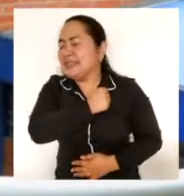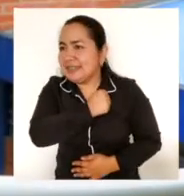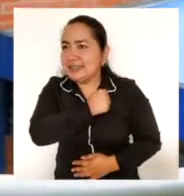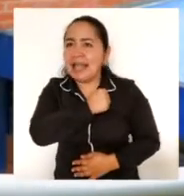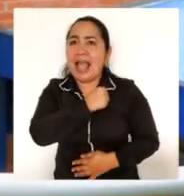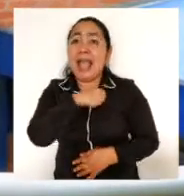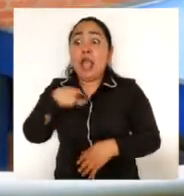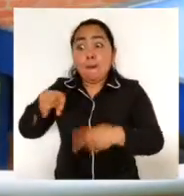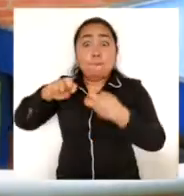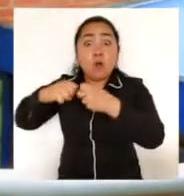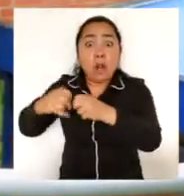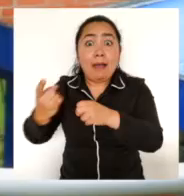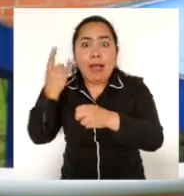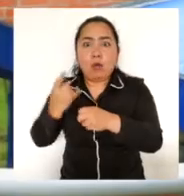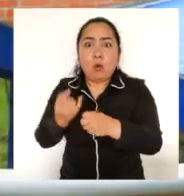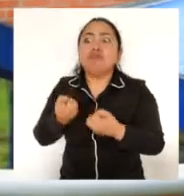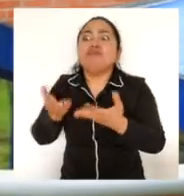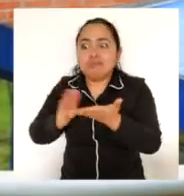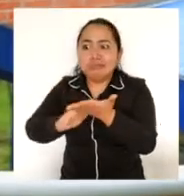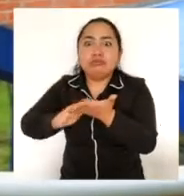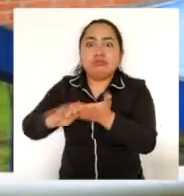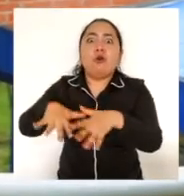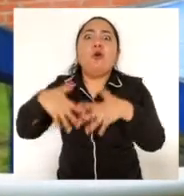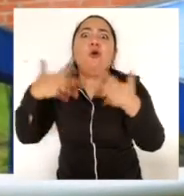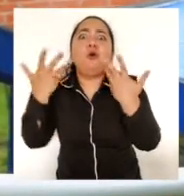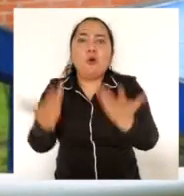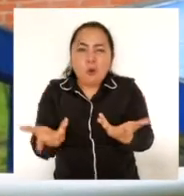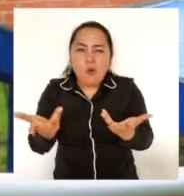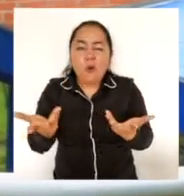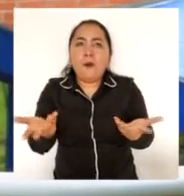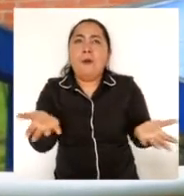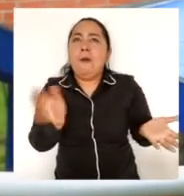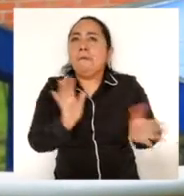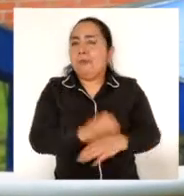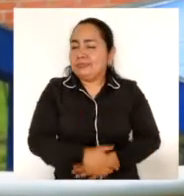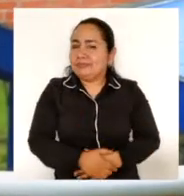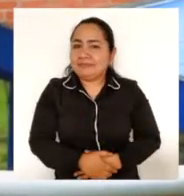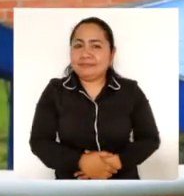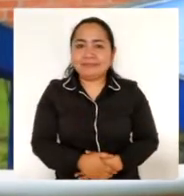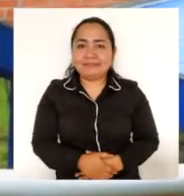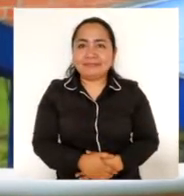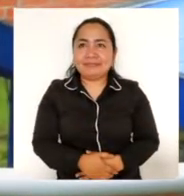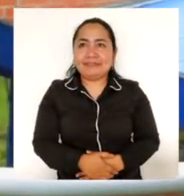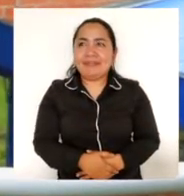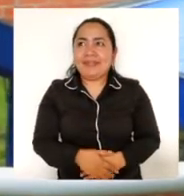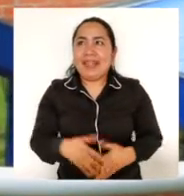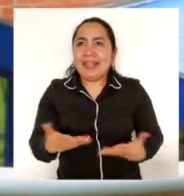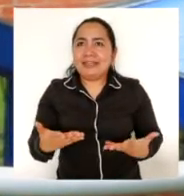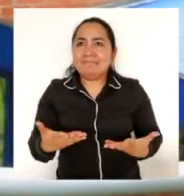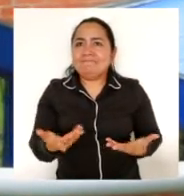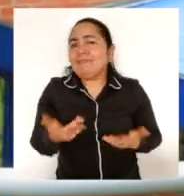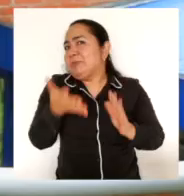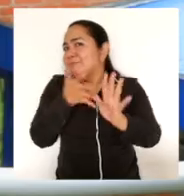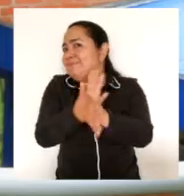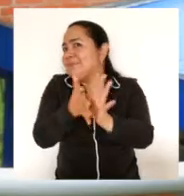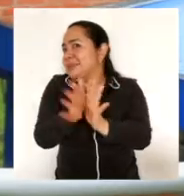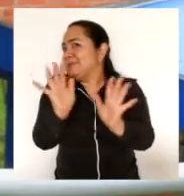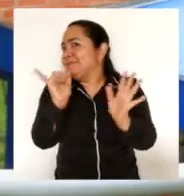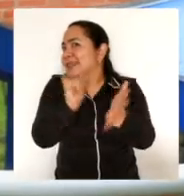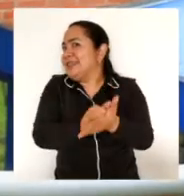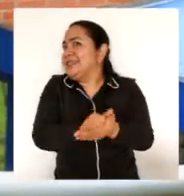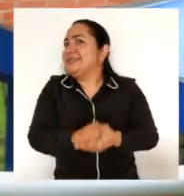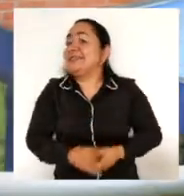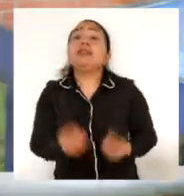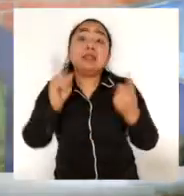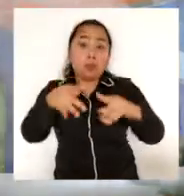problemas han resultado y qué soluciones les hemos dado a esto. Esto es como lo que les venimos a contar un